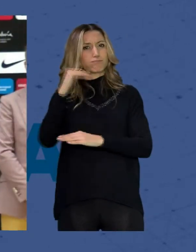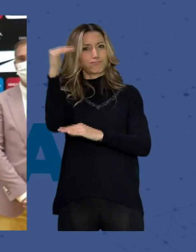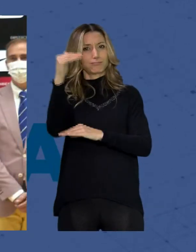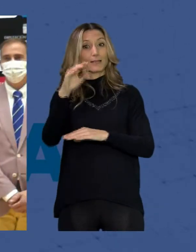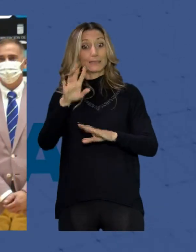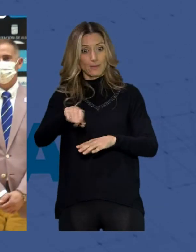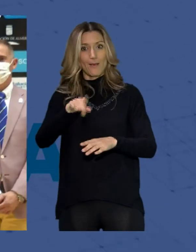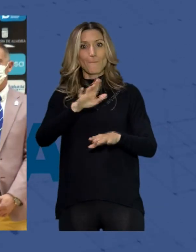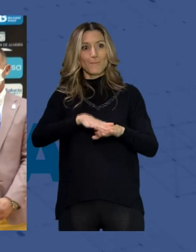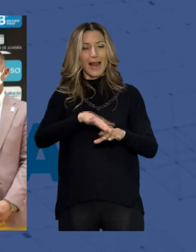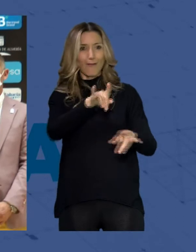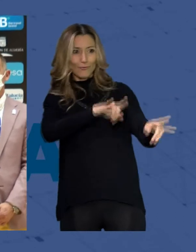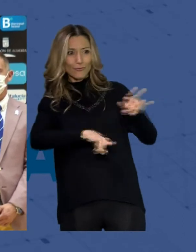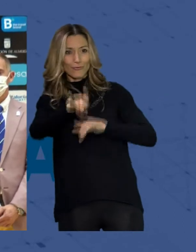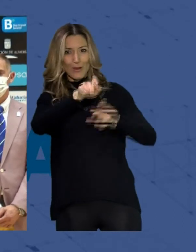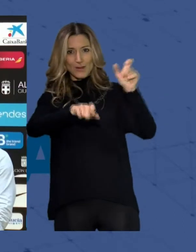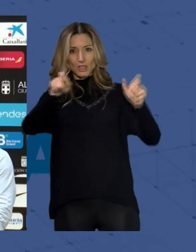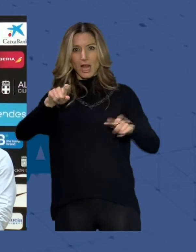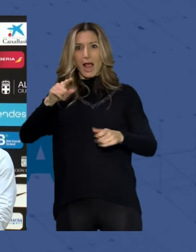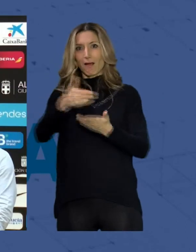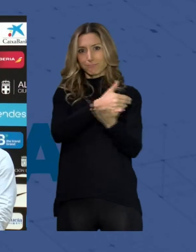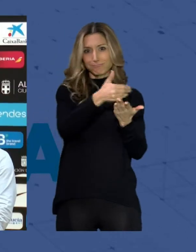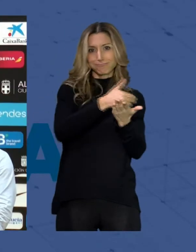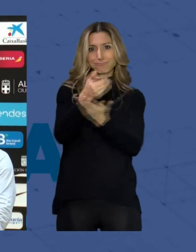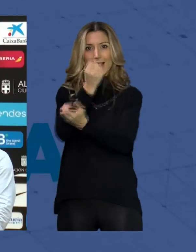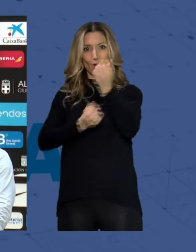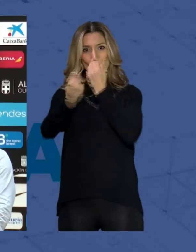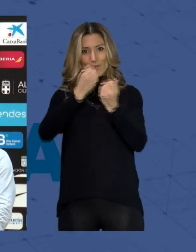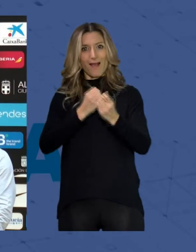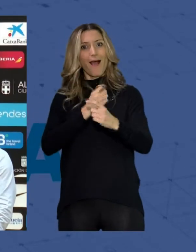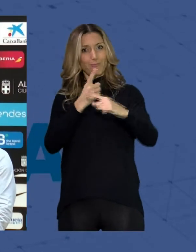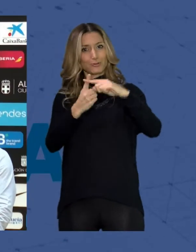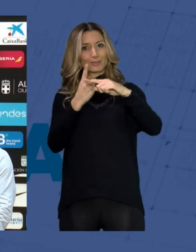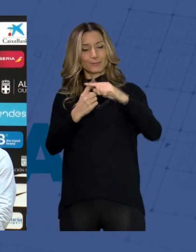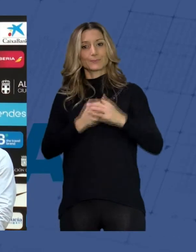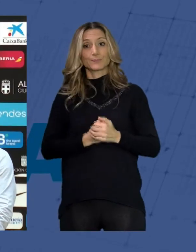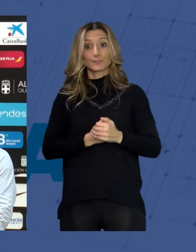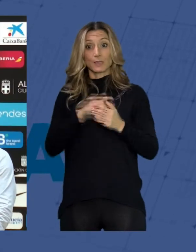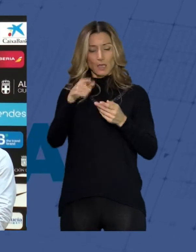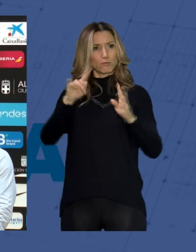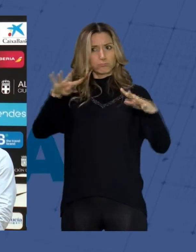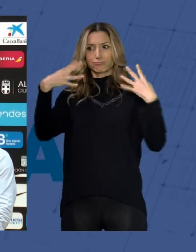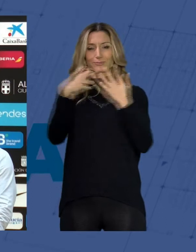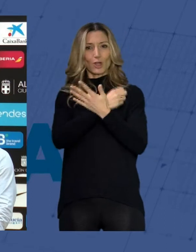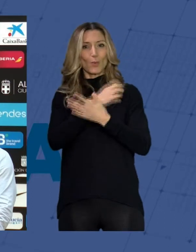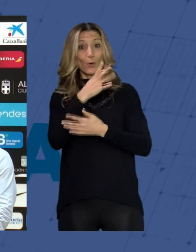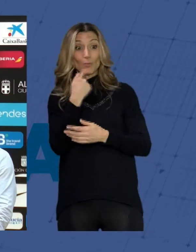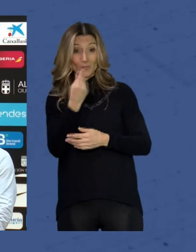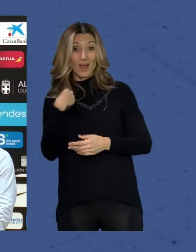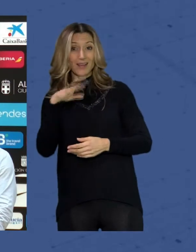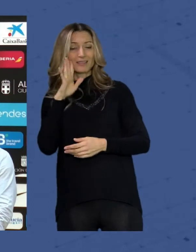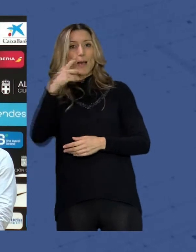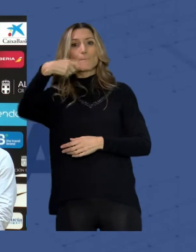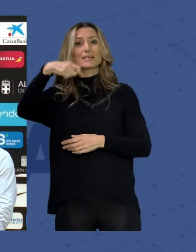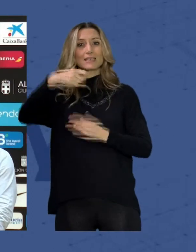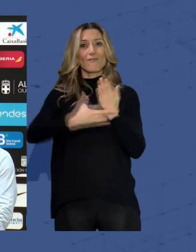riqueza a nuestra tierra ponernos en el escaparate de los grandes eventos pues supone que tal como decía el presidente de la federación